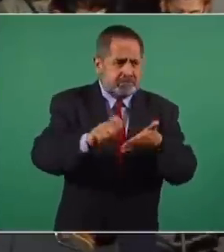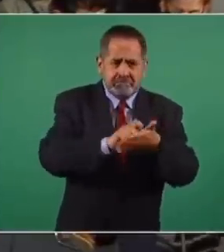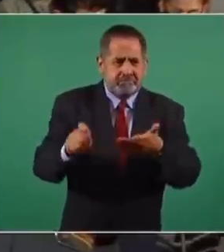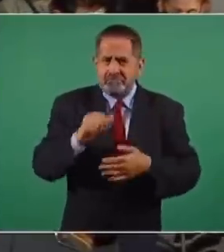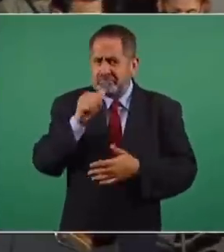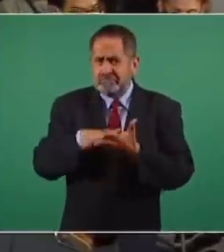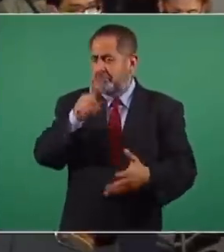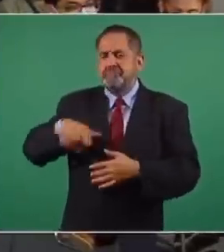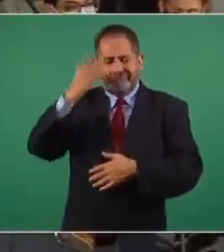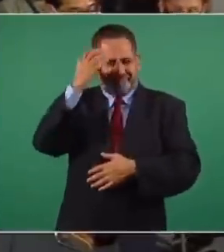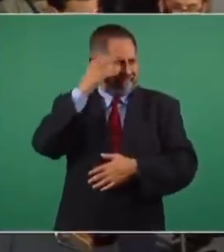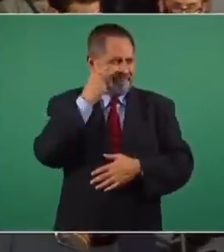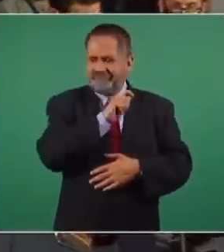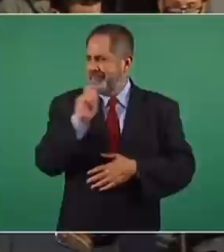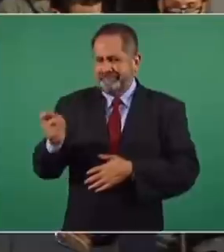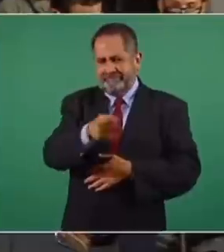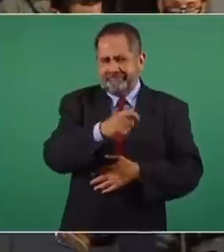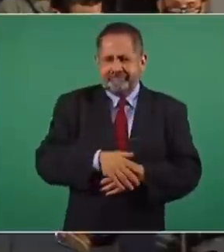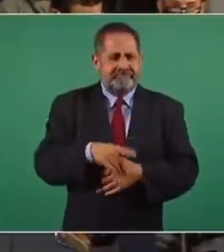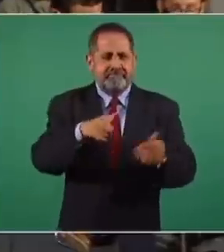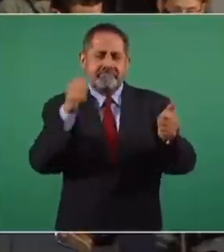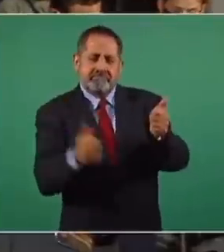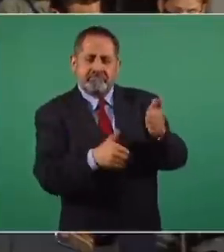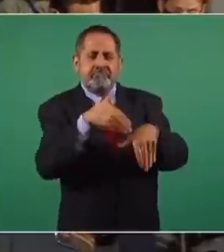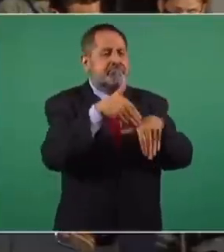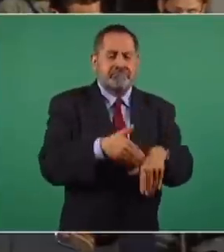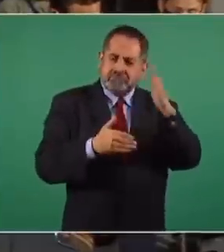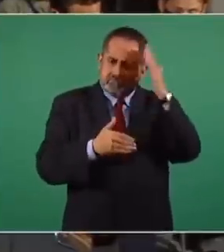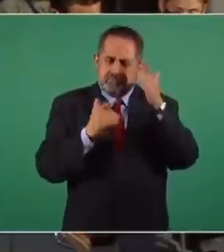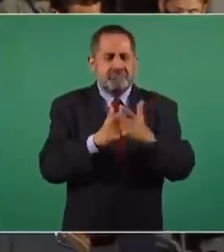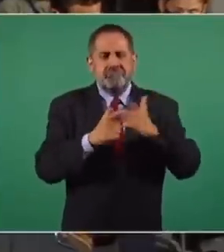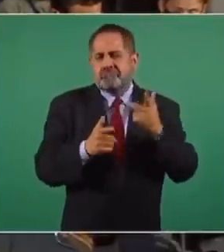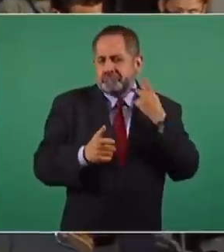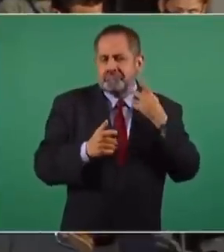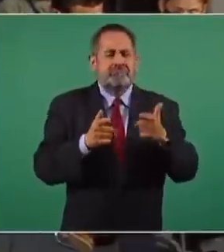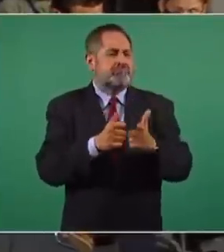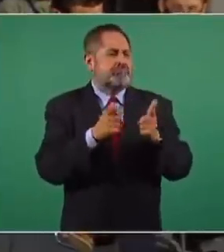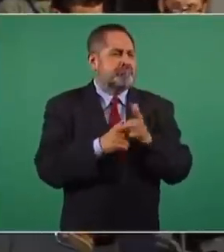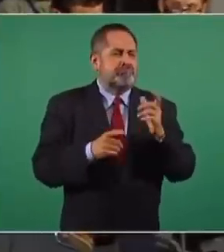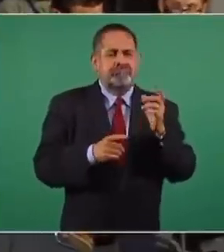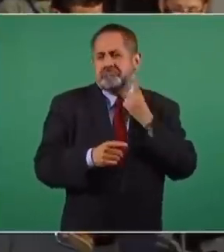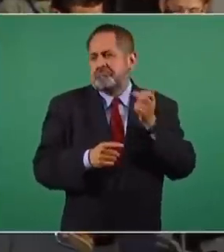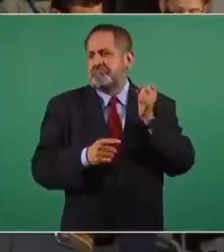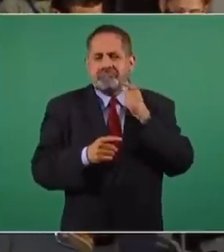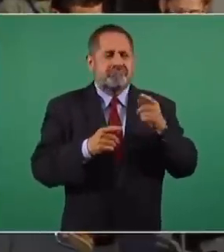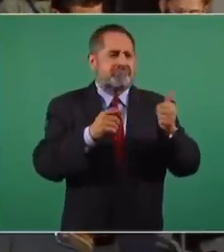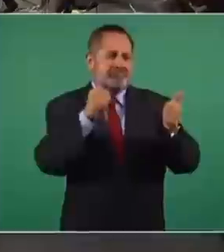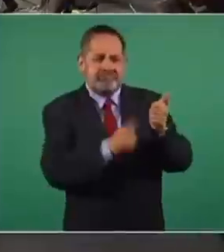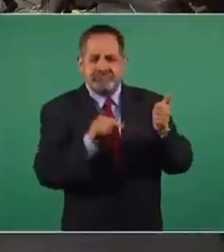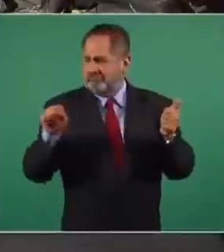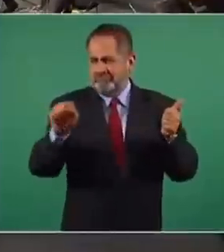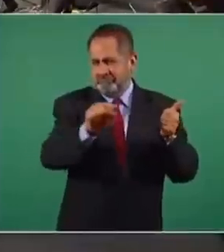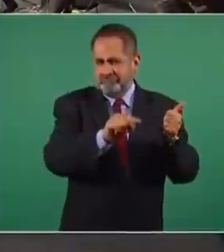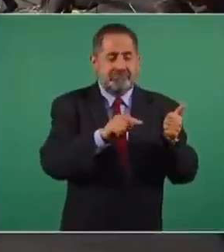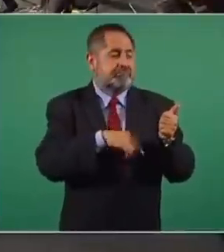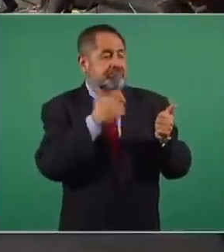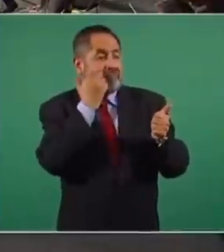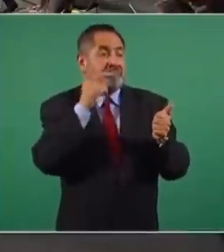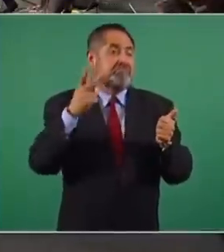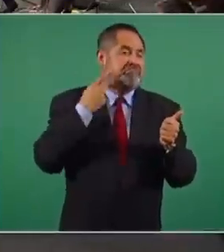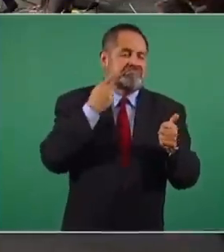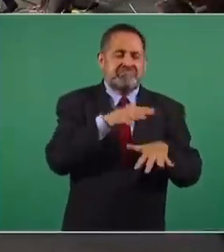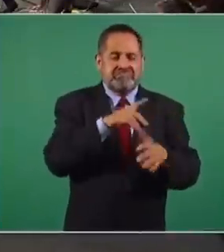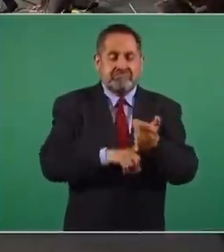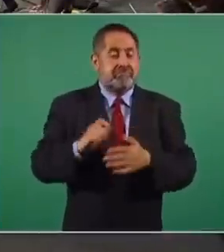la mayoría y todos los conocemos, al servicio de legisladores o líderes partidistas, publicistas, gestores, aspirantes a políticos de medio pelo